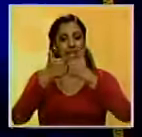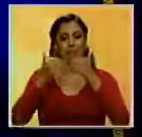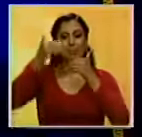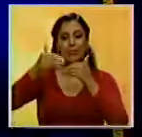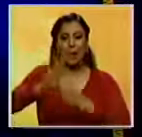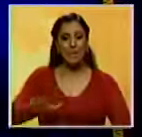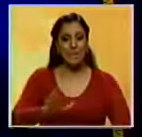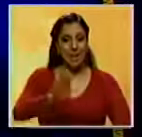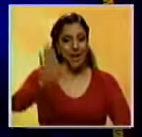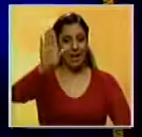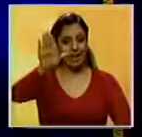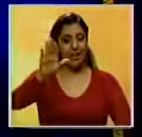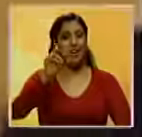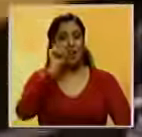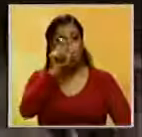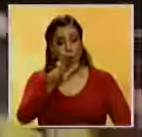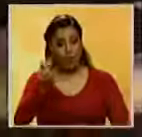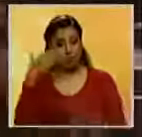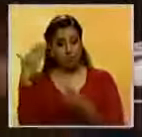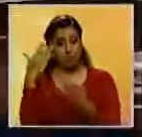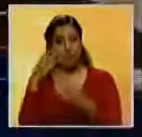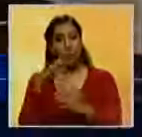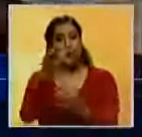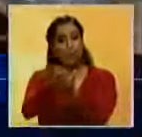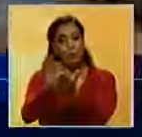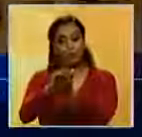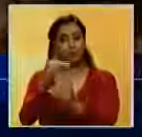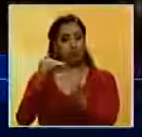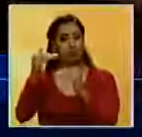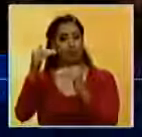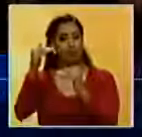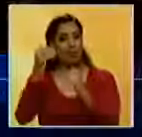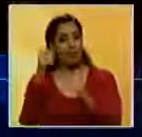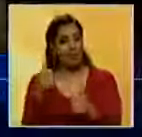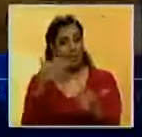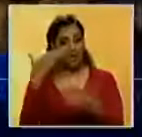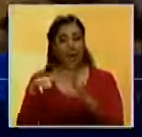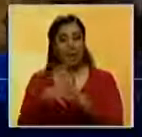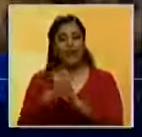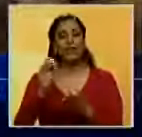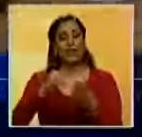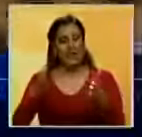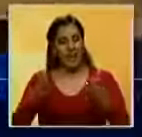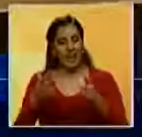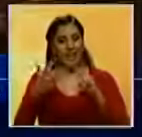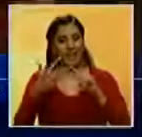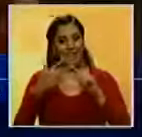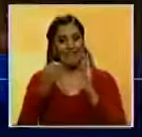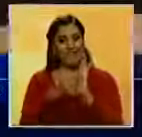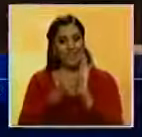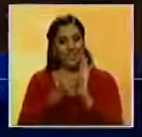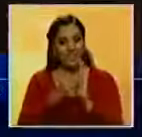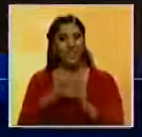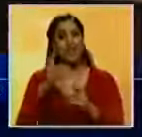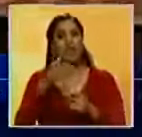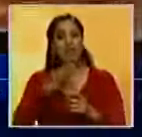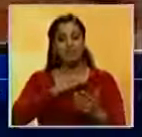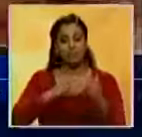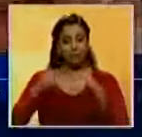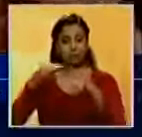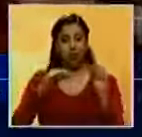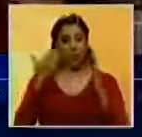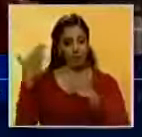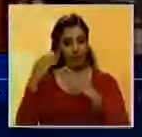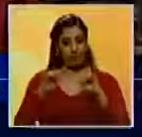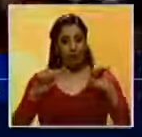de Baloncesto. El Quinteto Saurio sigue dando la campanada en la serie entre guardos del ARA y este martes se llevó su tercer triunfo corrido en la serie, tras imponerse